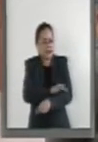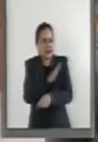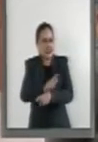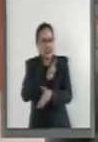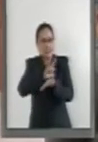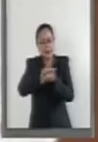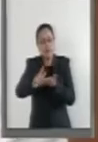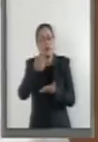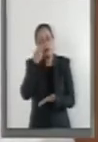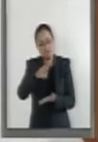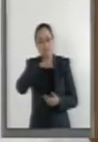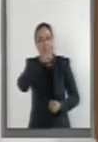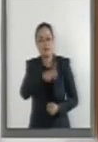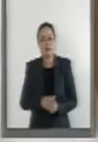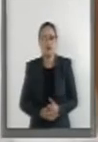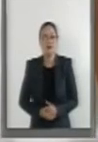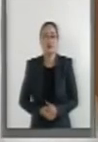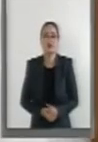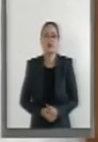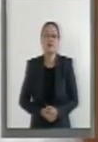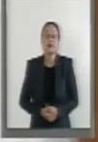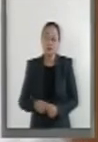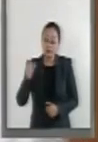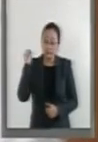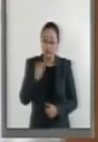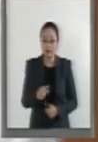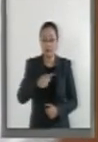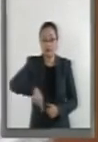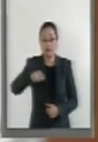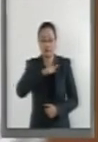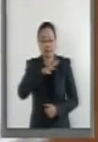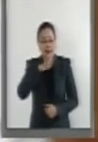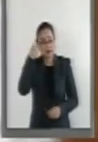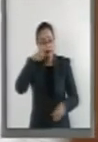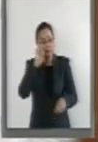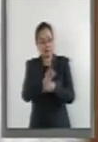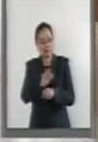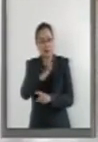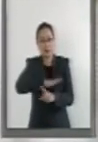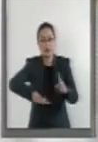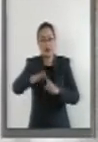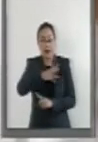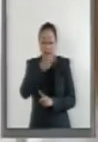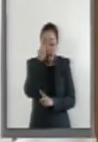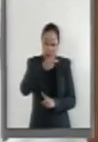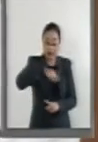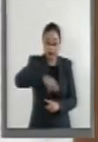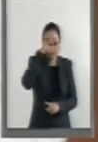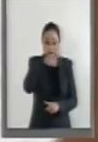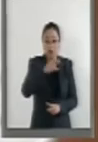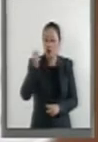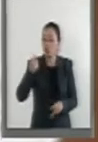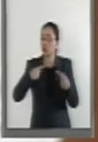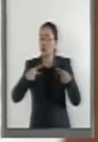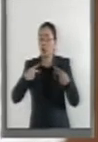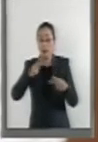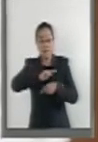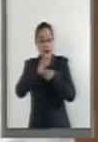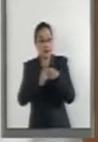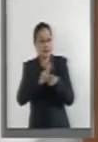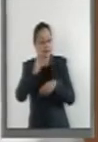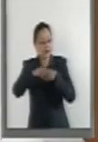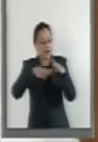limpias. Incluso el activismo ambiental de México le ha valido el reconocimiento de otros países en el mundo.